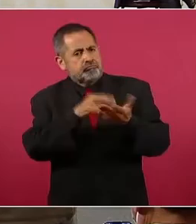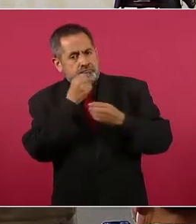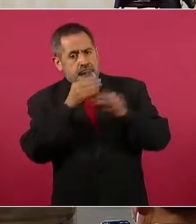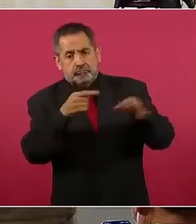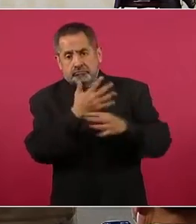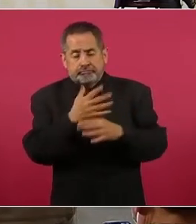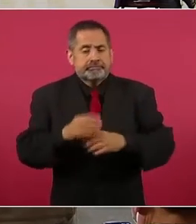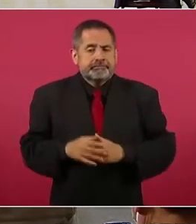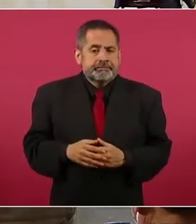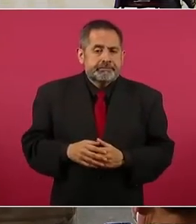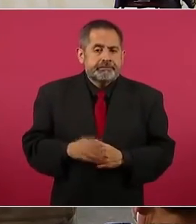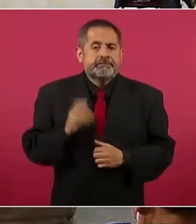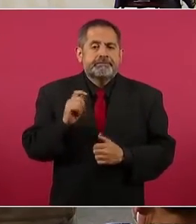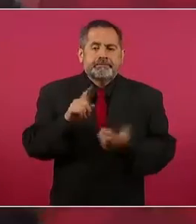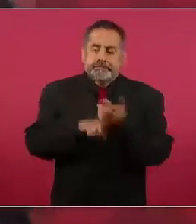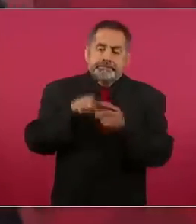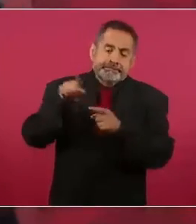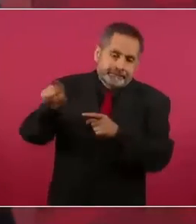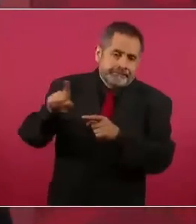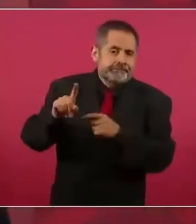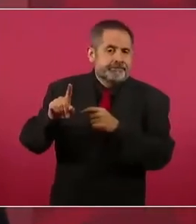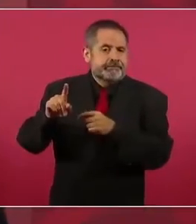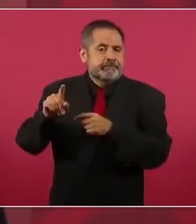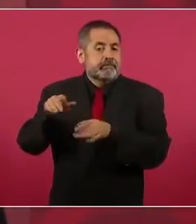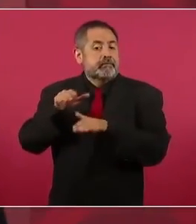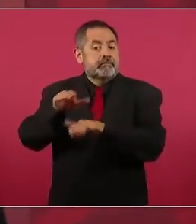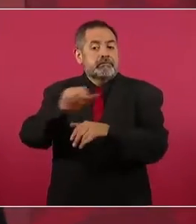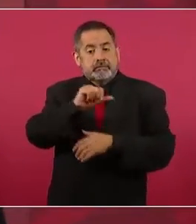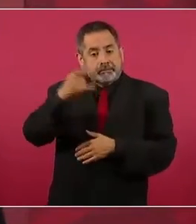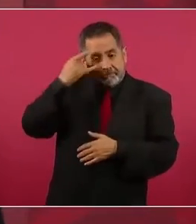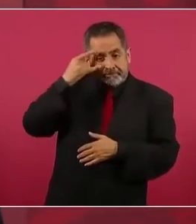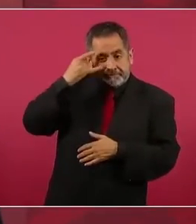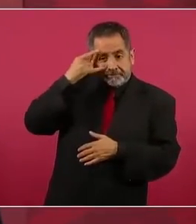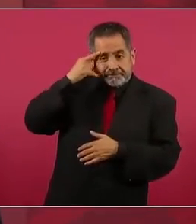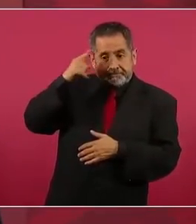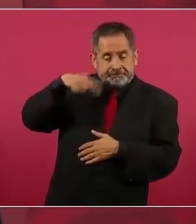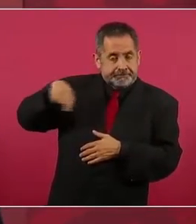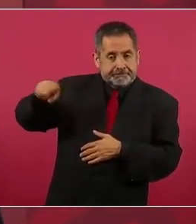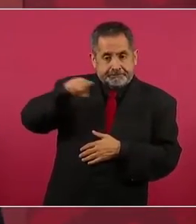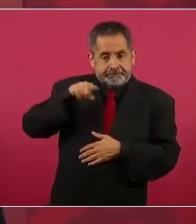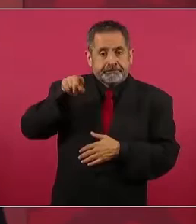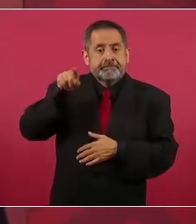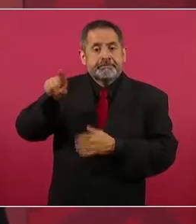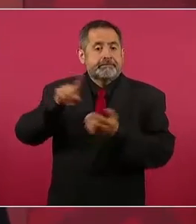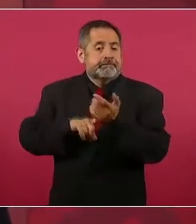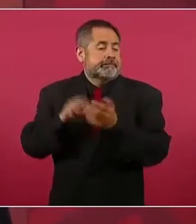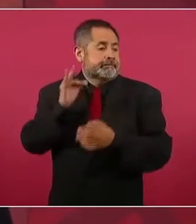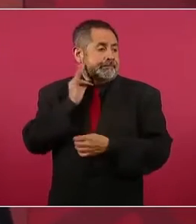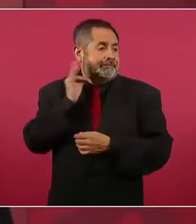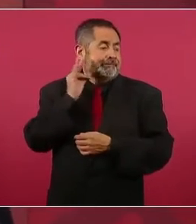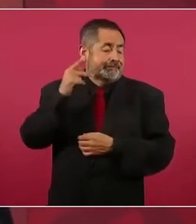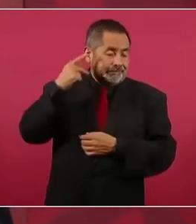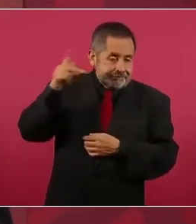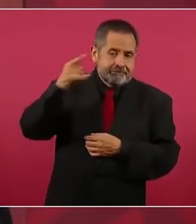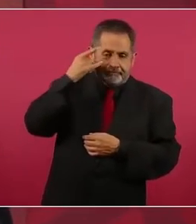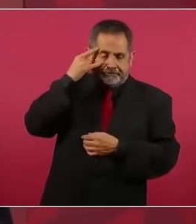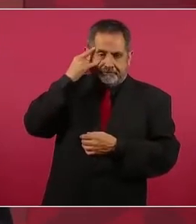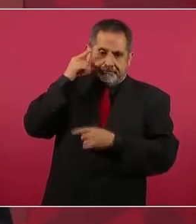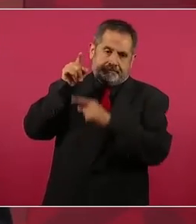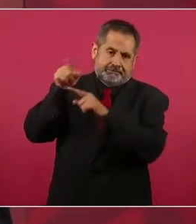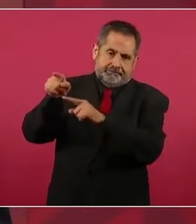Entonces, es un asunto de Campeche, de la Fiscalía de Campeche,